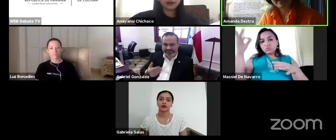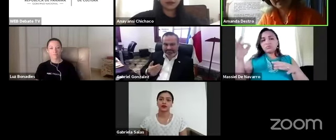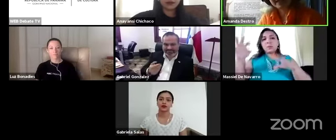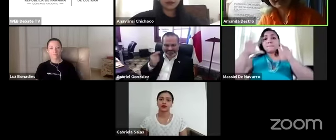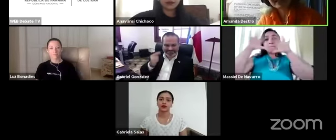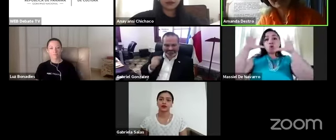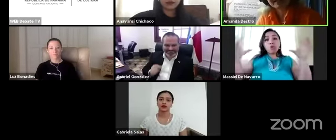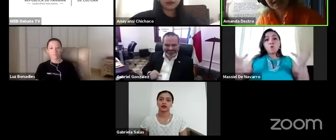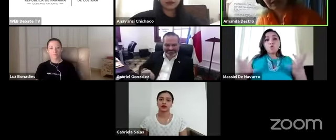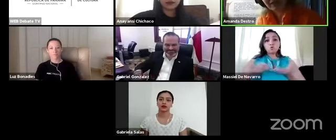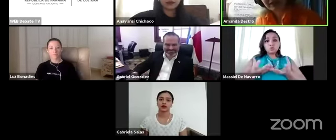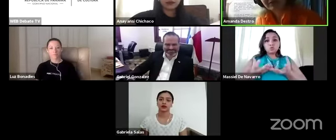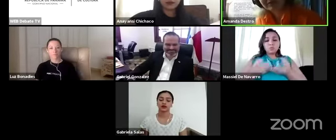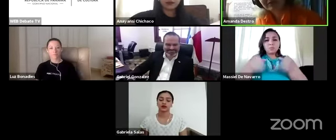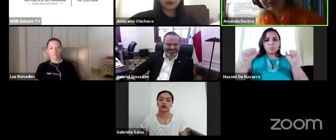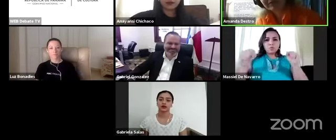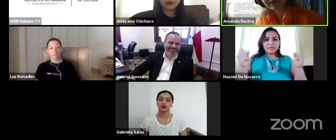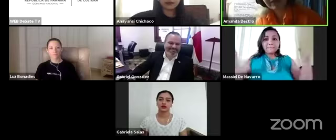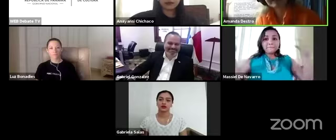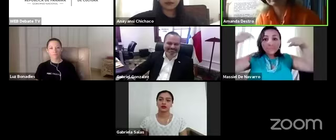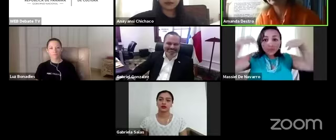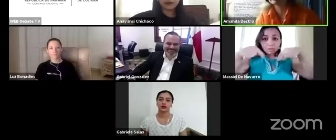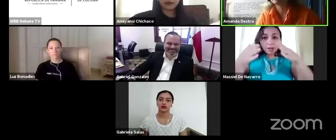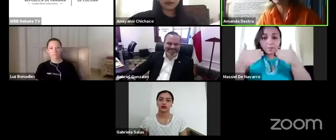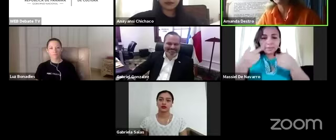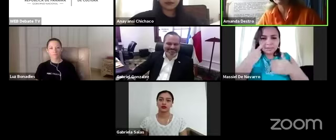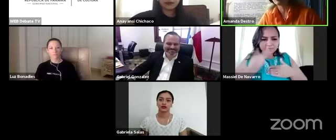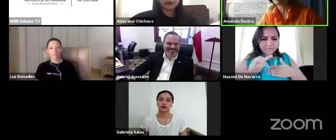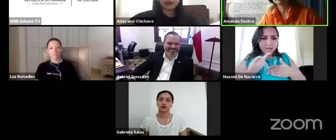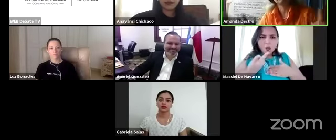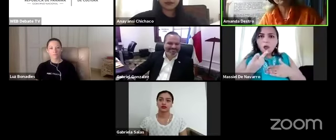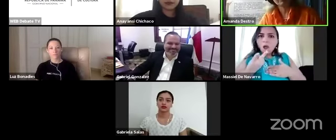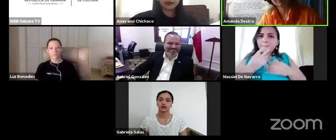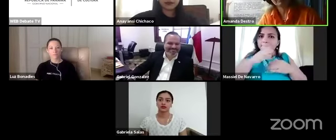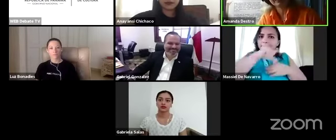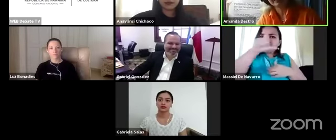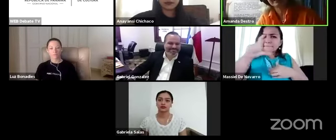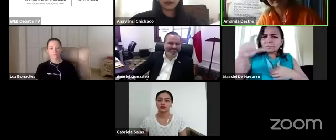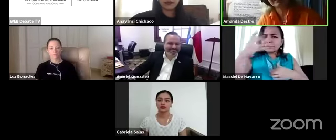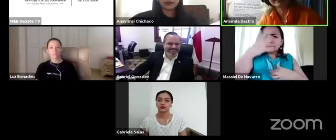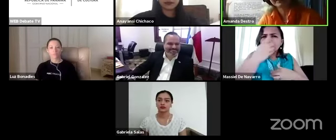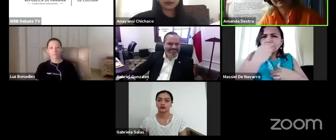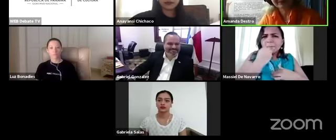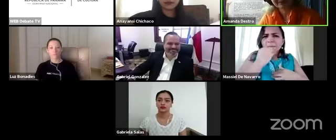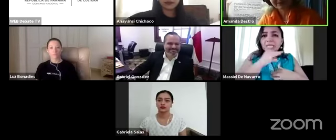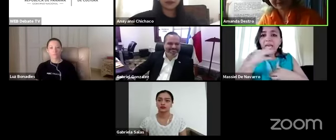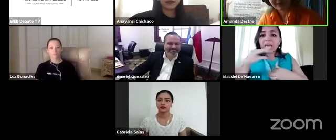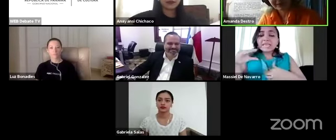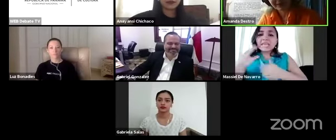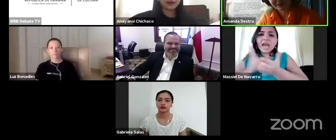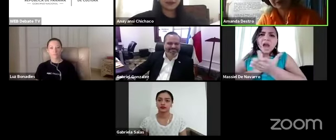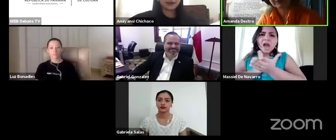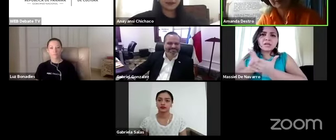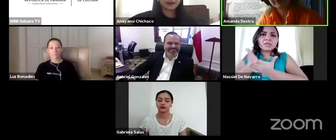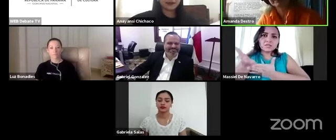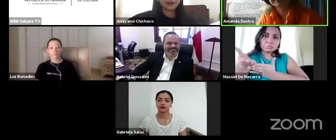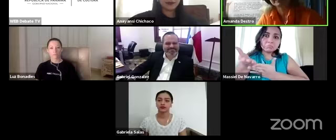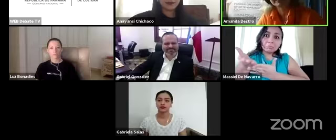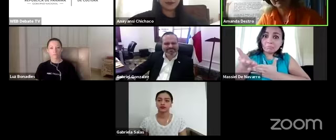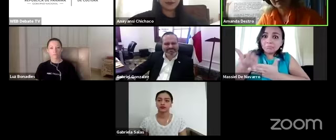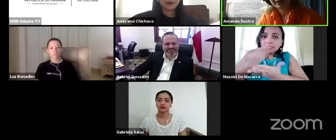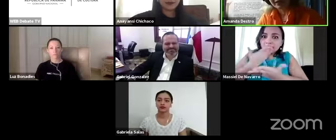bella y accesible ese sería un óptimo slogan para la sociedad